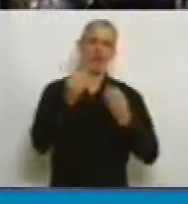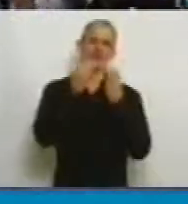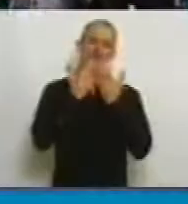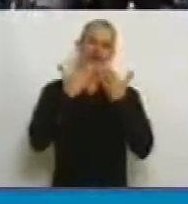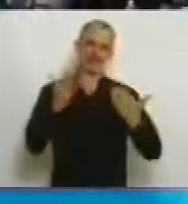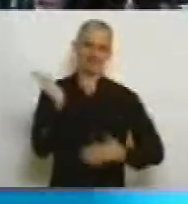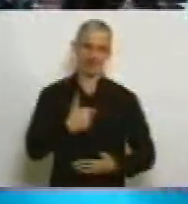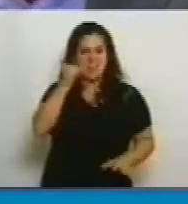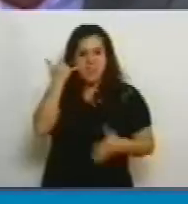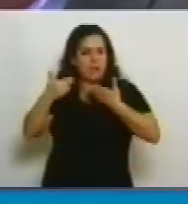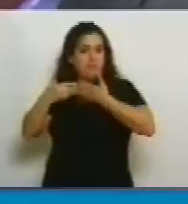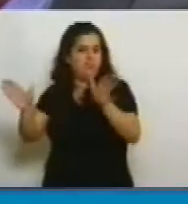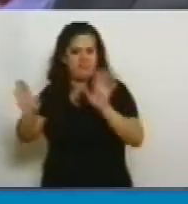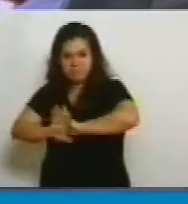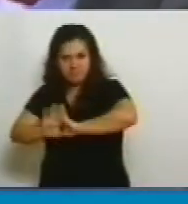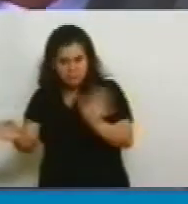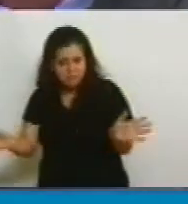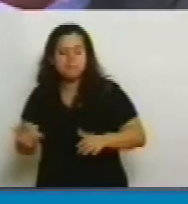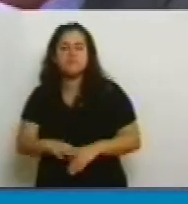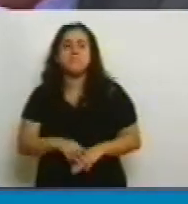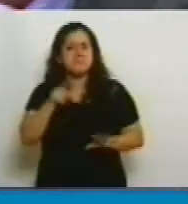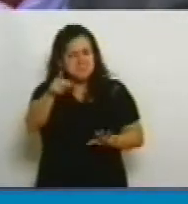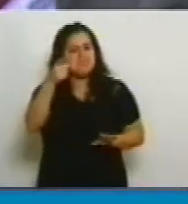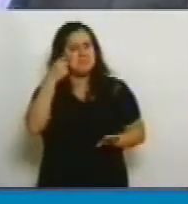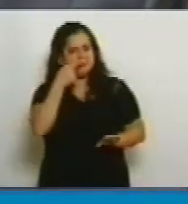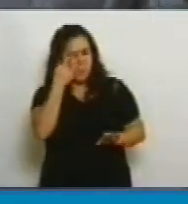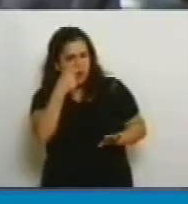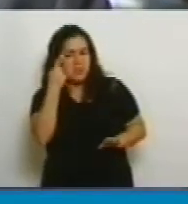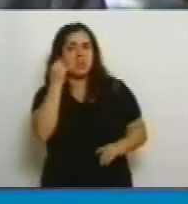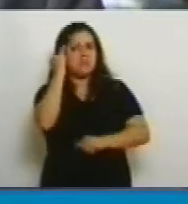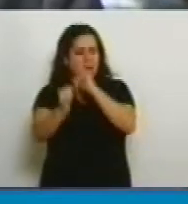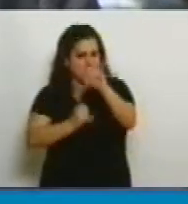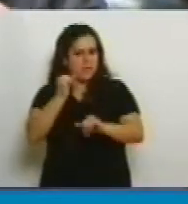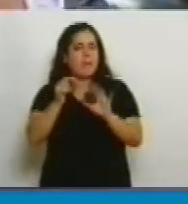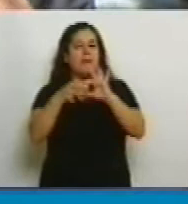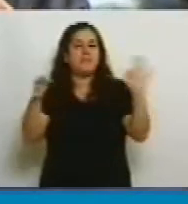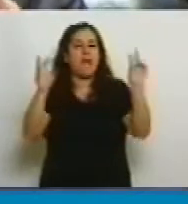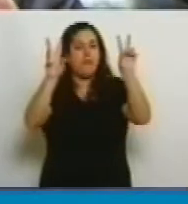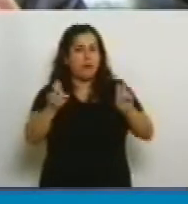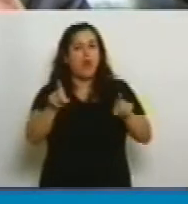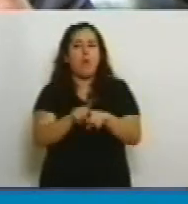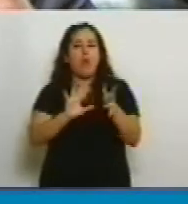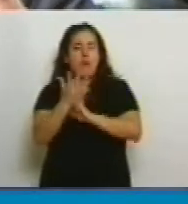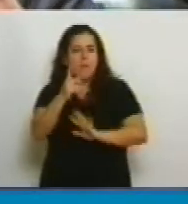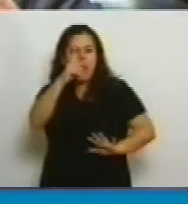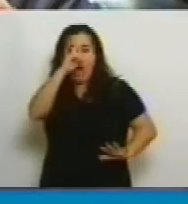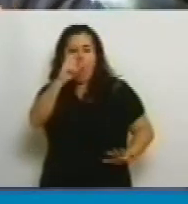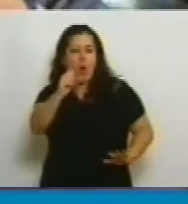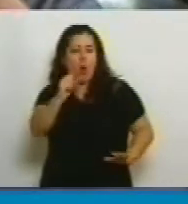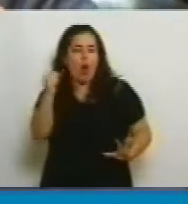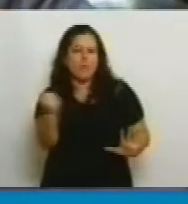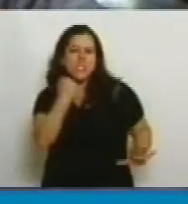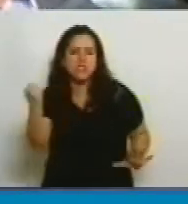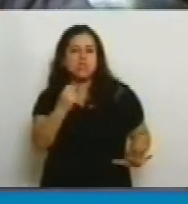gracias. Fíjese qué interesante, señor Presidente, esta metáfora, la obsesión de un